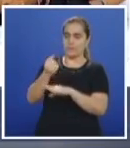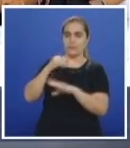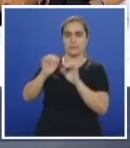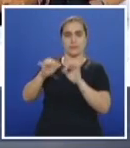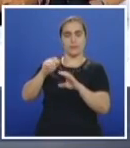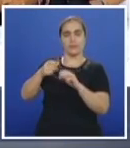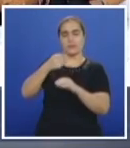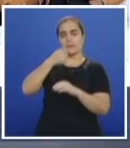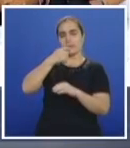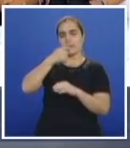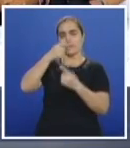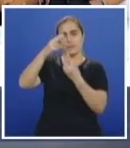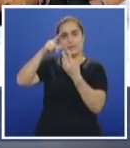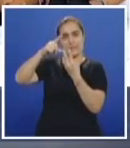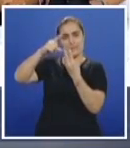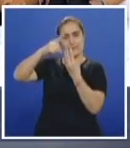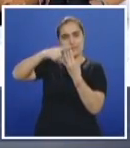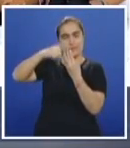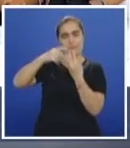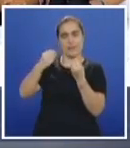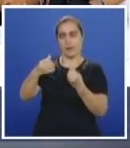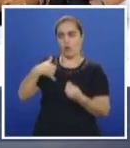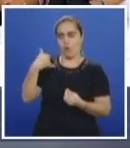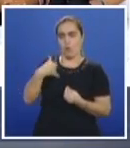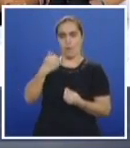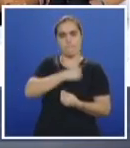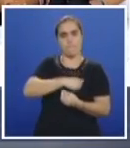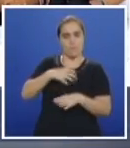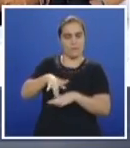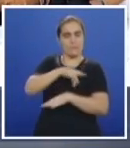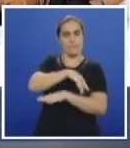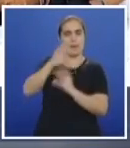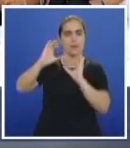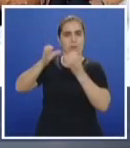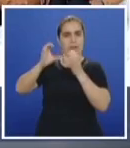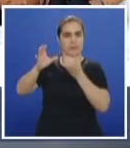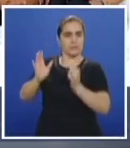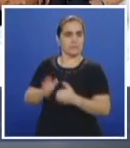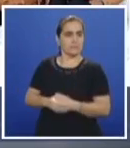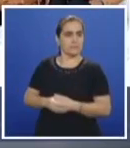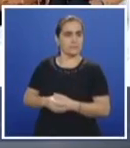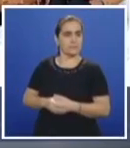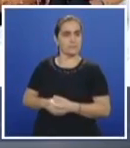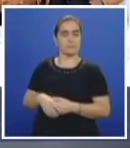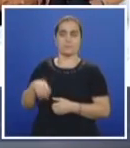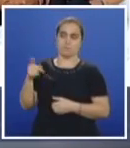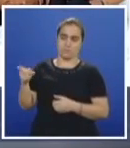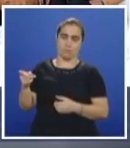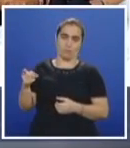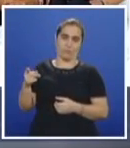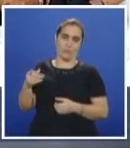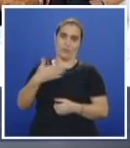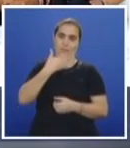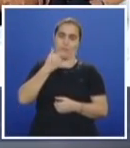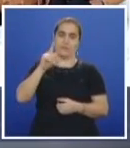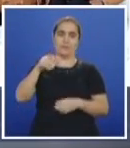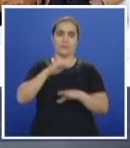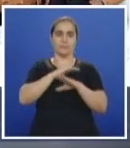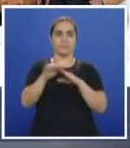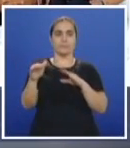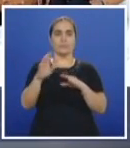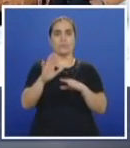Secretaría de Tránsito para que los muchachos en las universidades puedan llegar temprano a clase. Sí, señor. Pues ya que usted está hablando de eso, ¿por qué no invitamos también